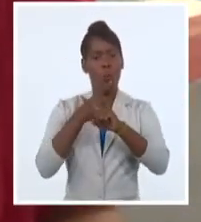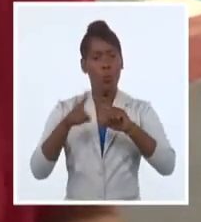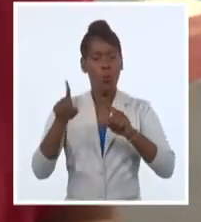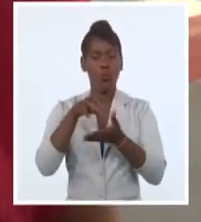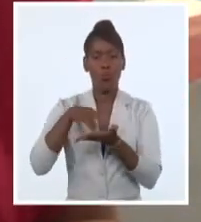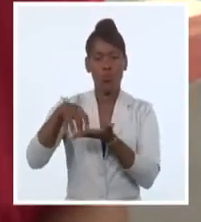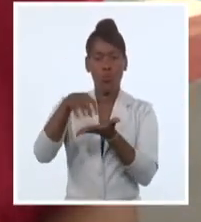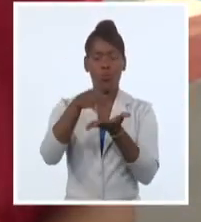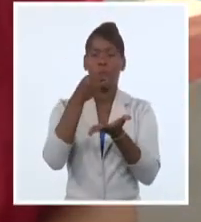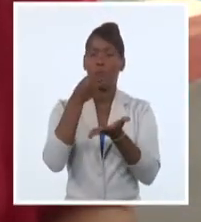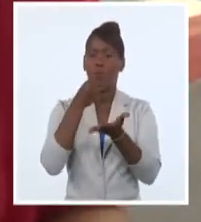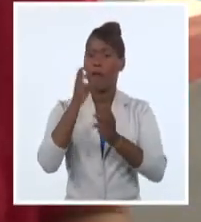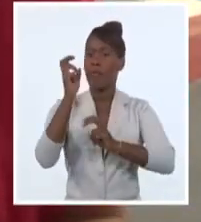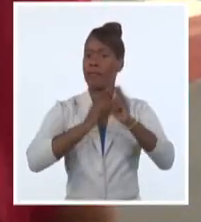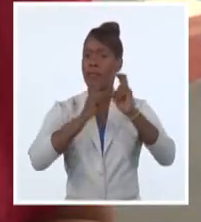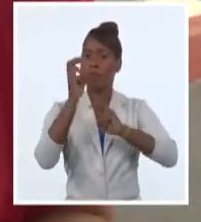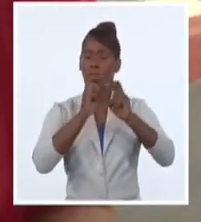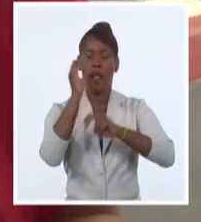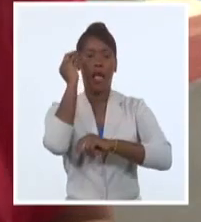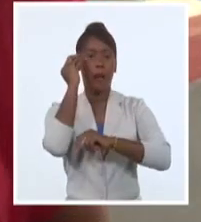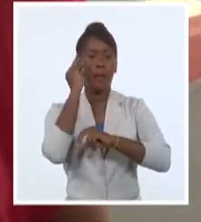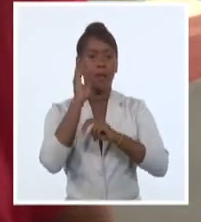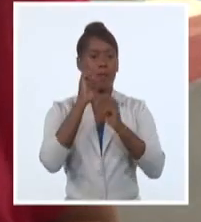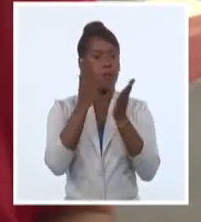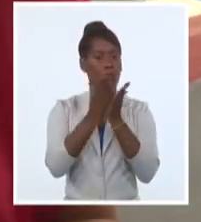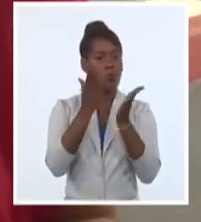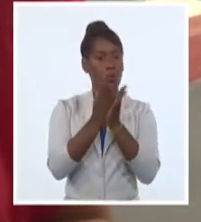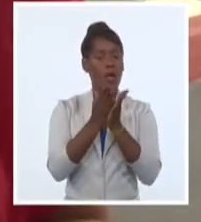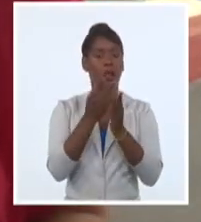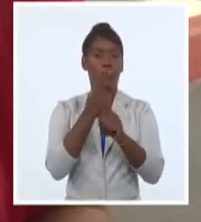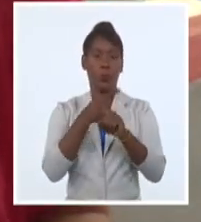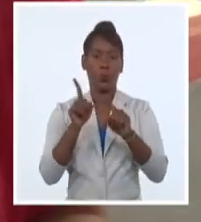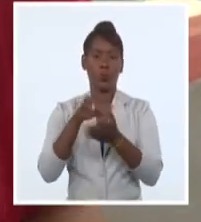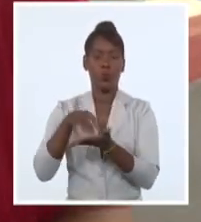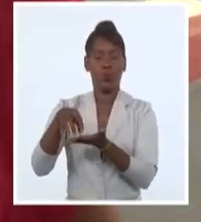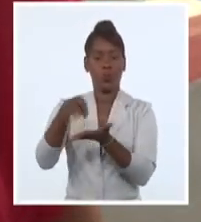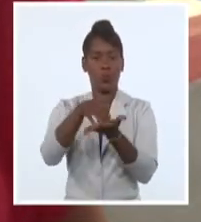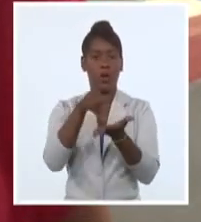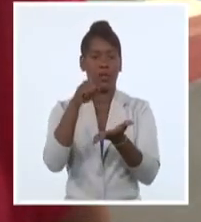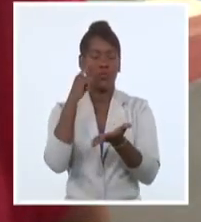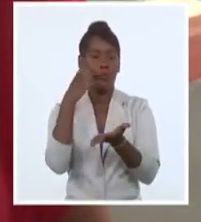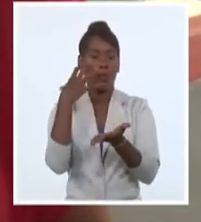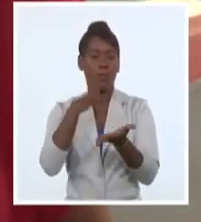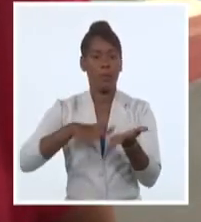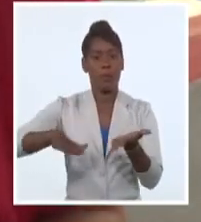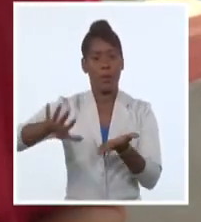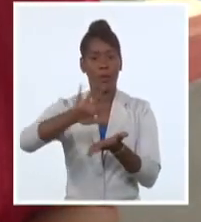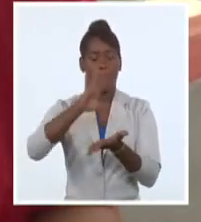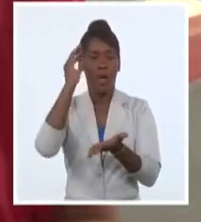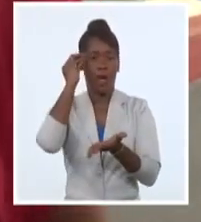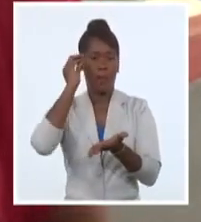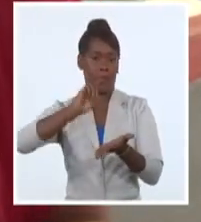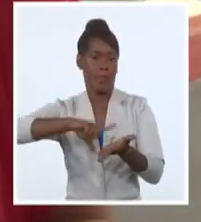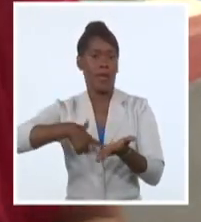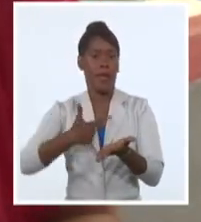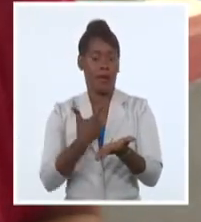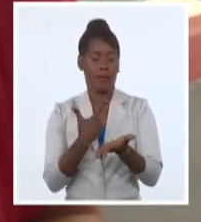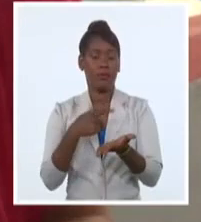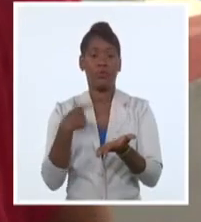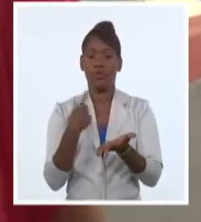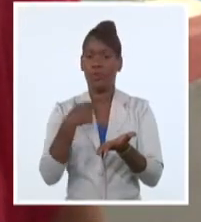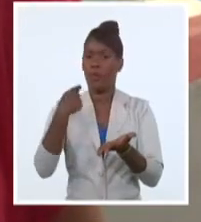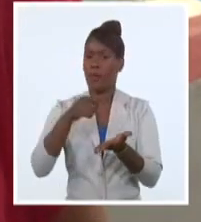en una comunidad donde se esté haciendo una labor específica, sea cual sea, eso es en sí un espacio educativo. Y vivirlo desde el